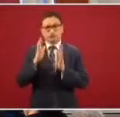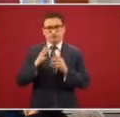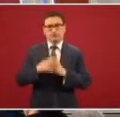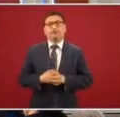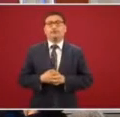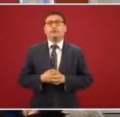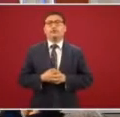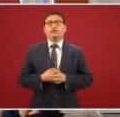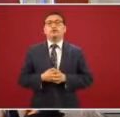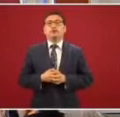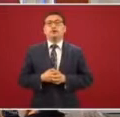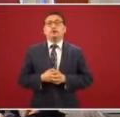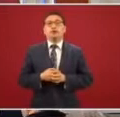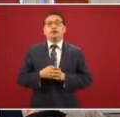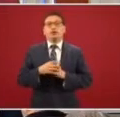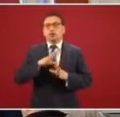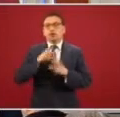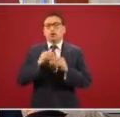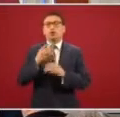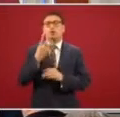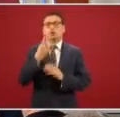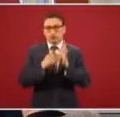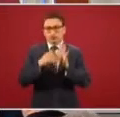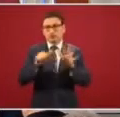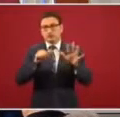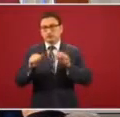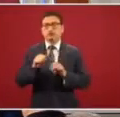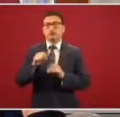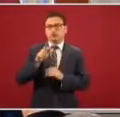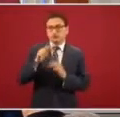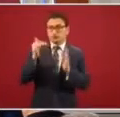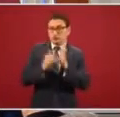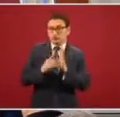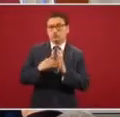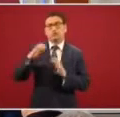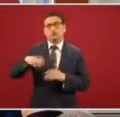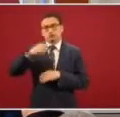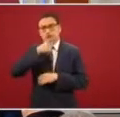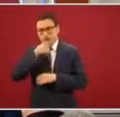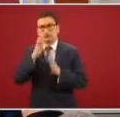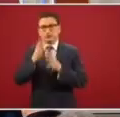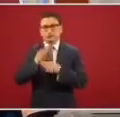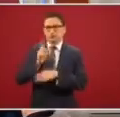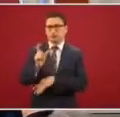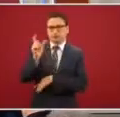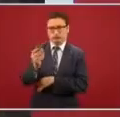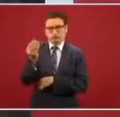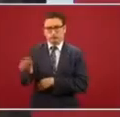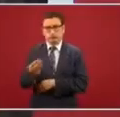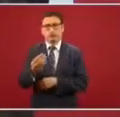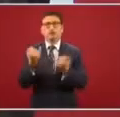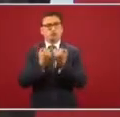Estamos llegando a cuatro millones 618 mil adultos mayores que ya cuentan con su tarjeta bancaria y su